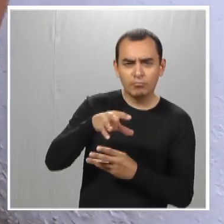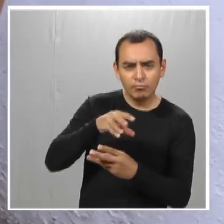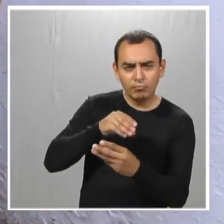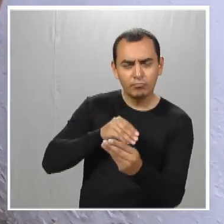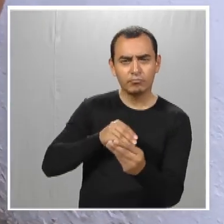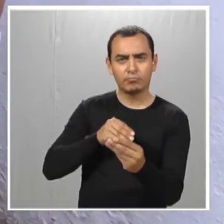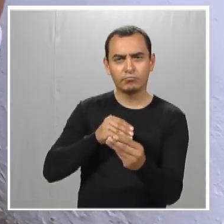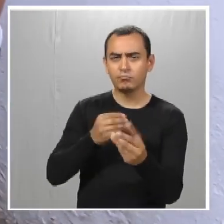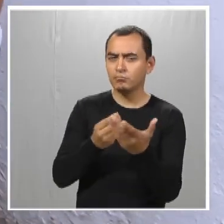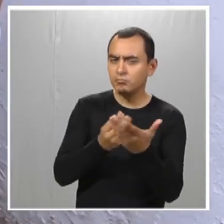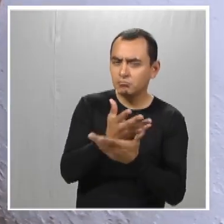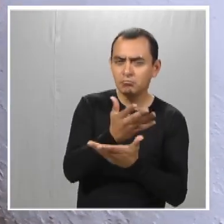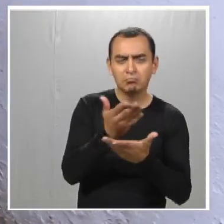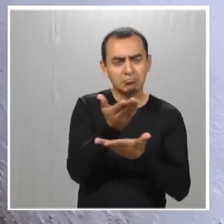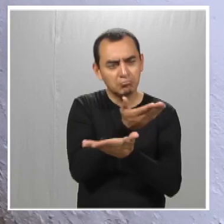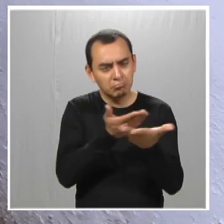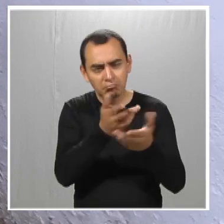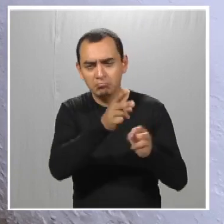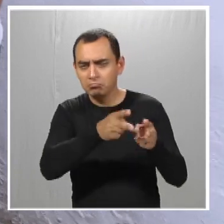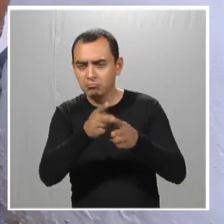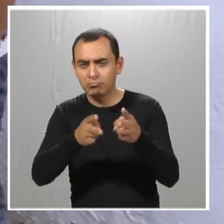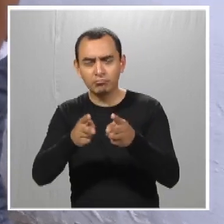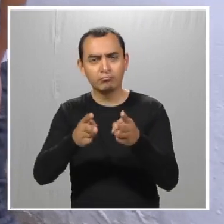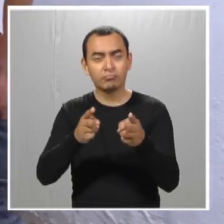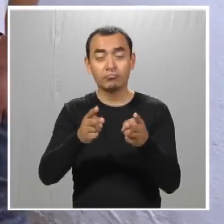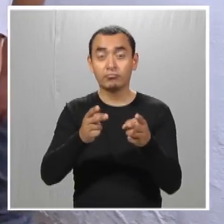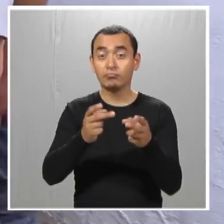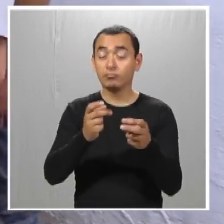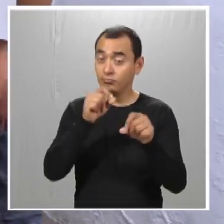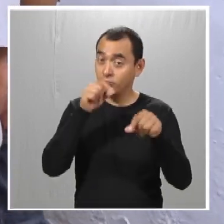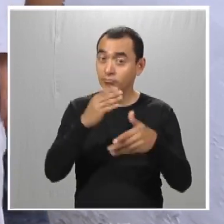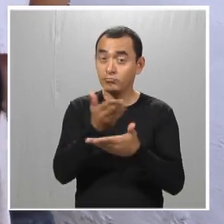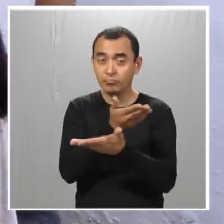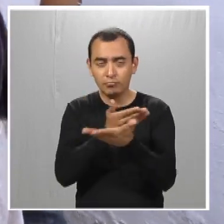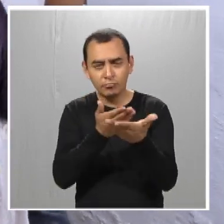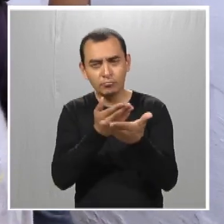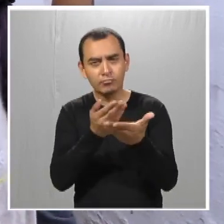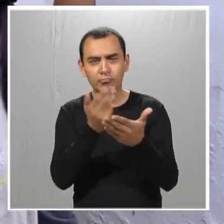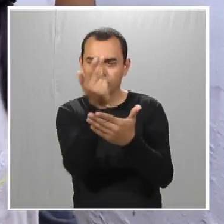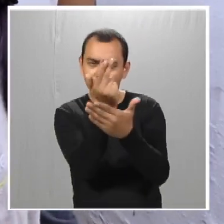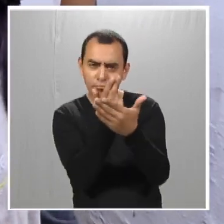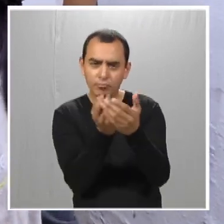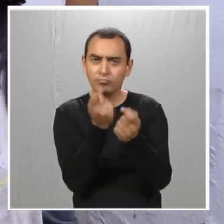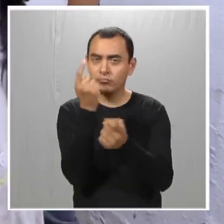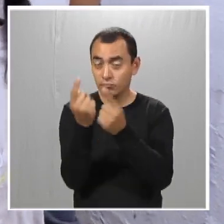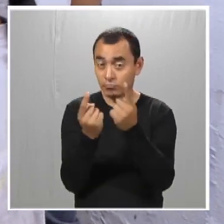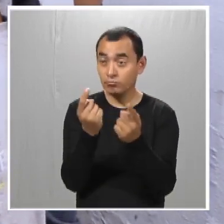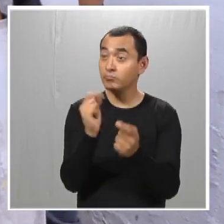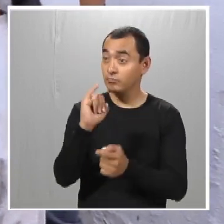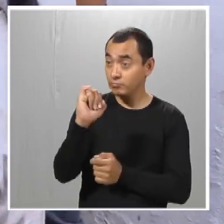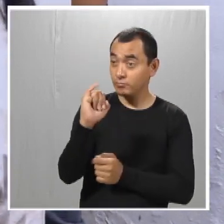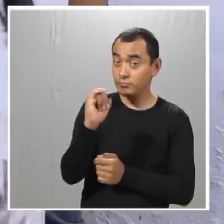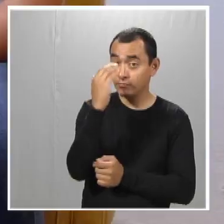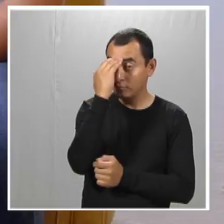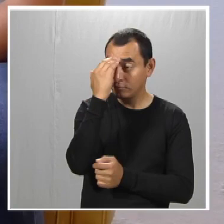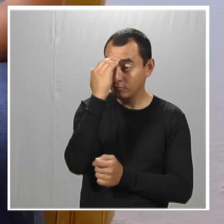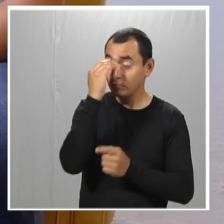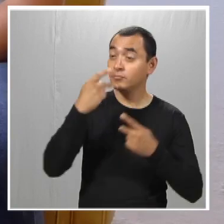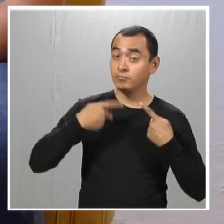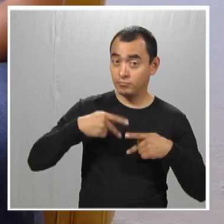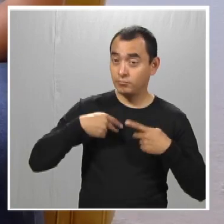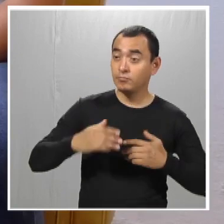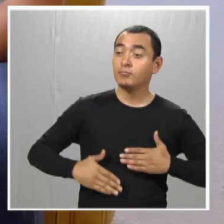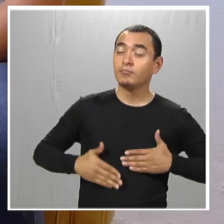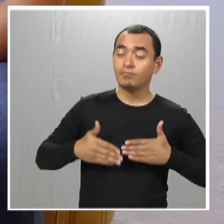Hemos salido, hemos convivido y hemos compartido incluso algunos aspectos de diseño. Sí,